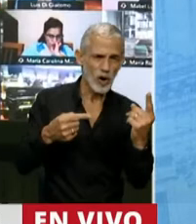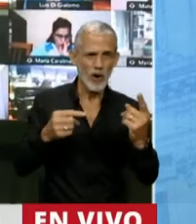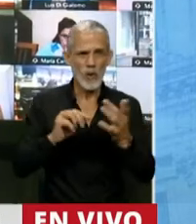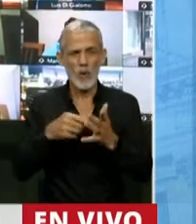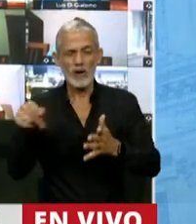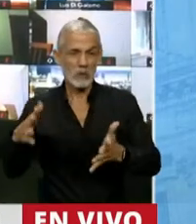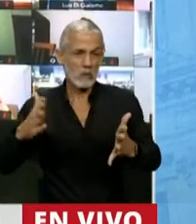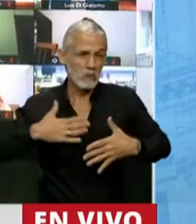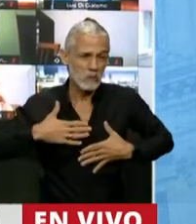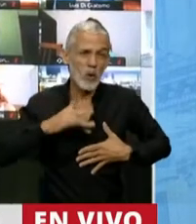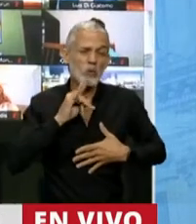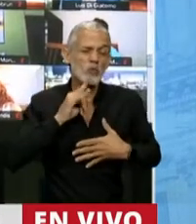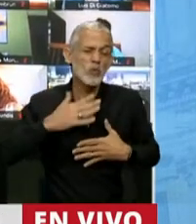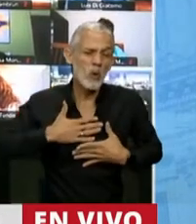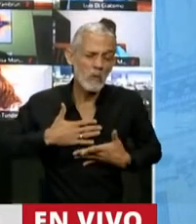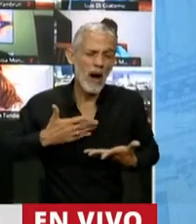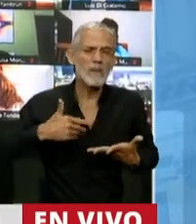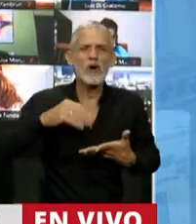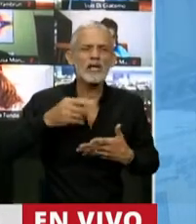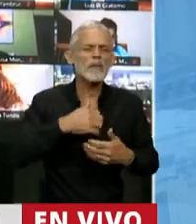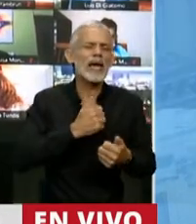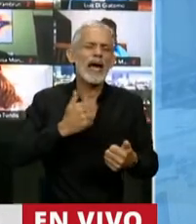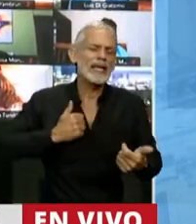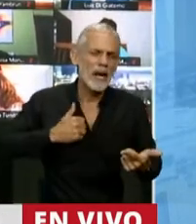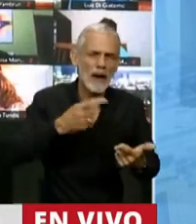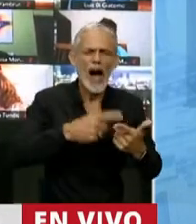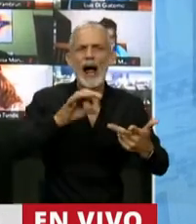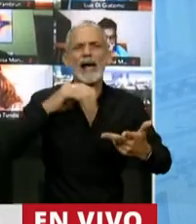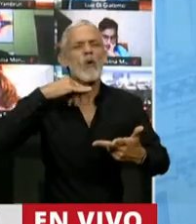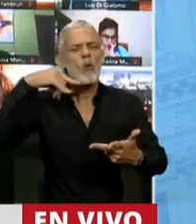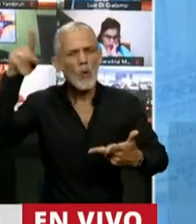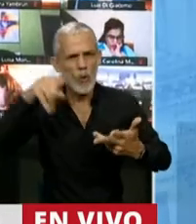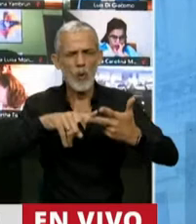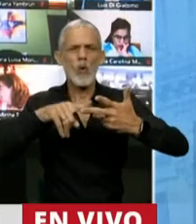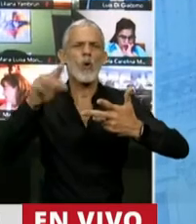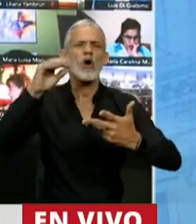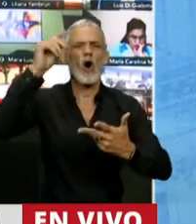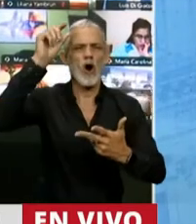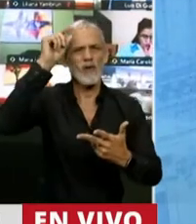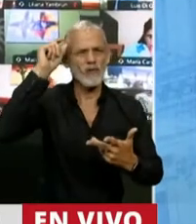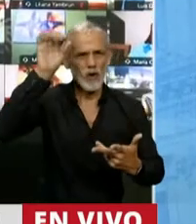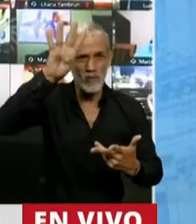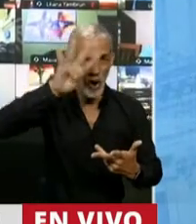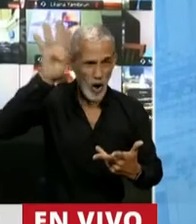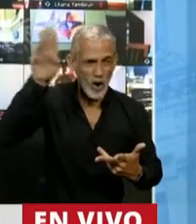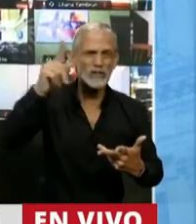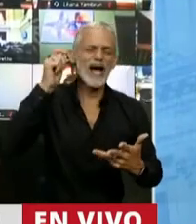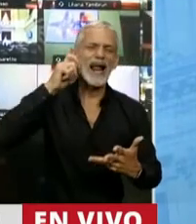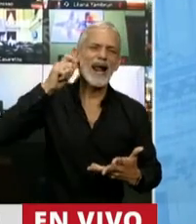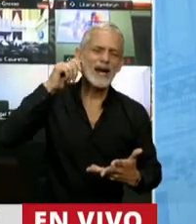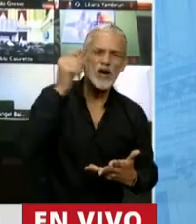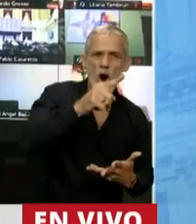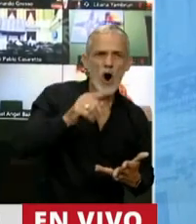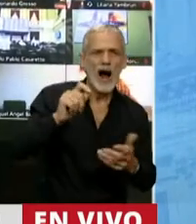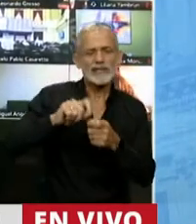en el caso mío, los tucumanos, pero también los catamarqueños, los pujeños, los formoseños, los riojanos,